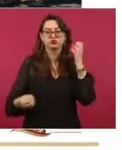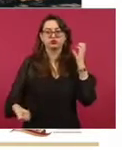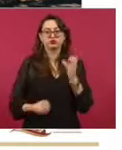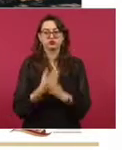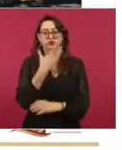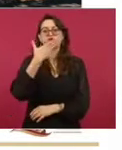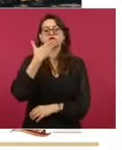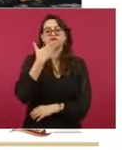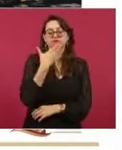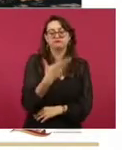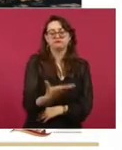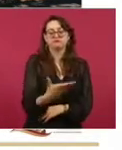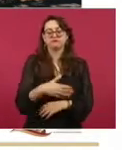se lleva a cabo este programa.